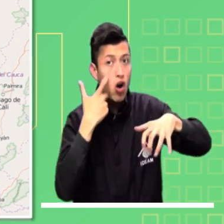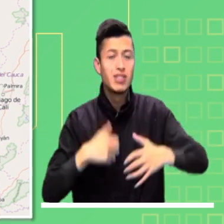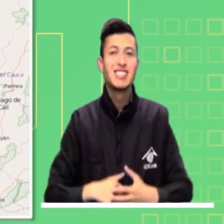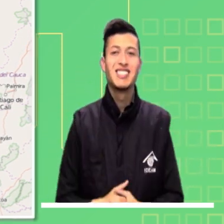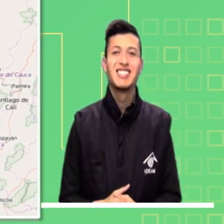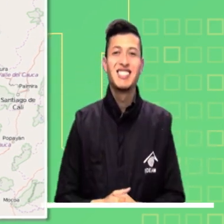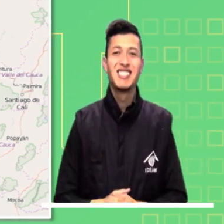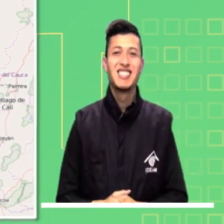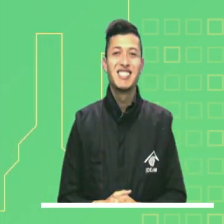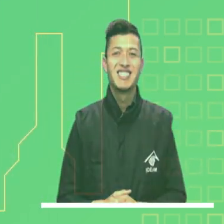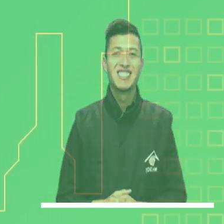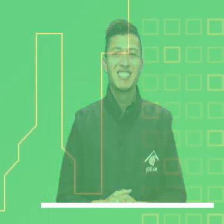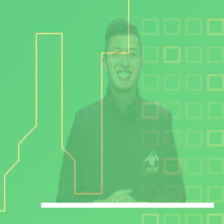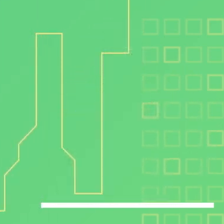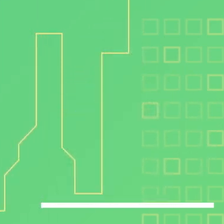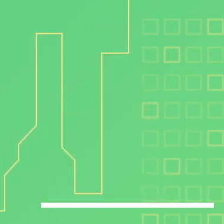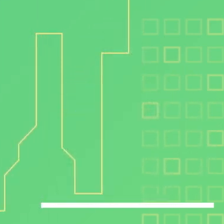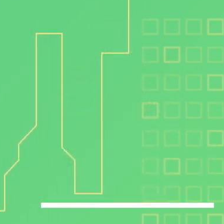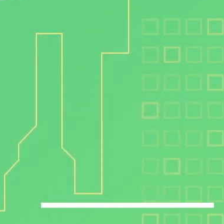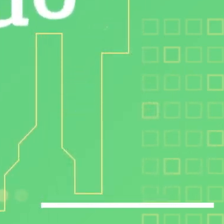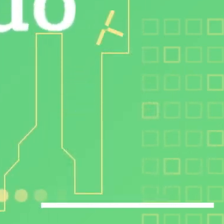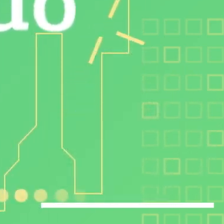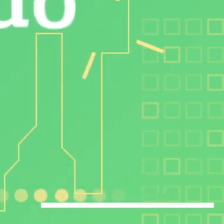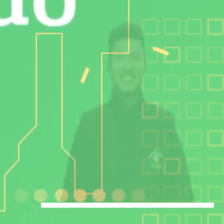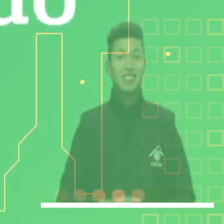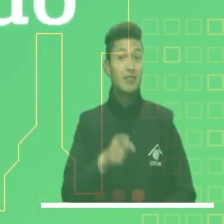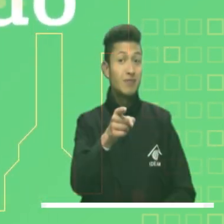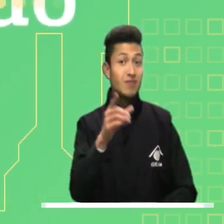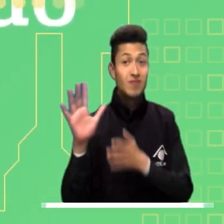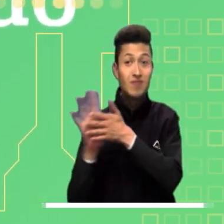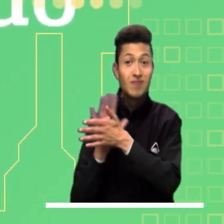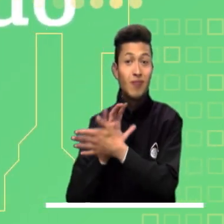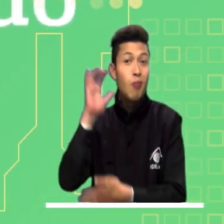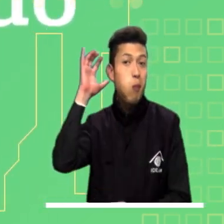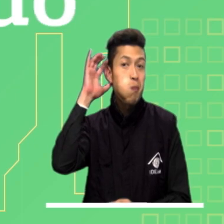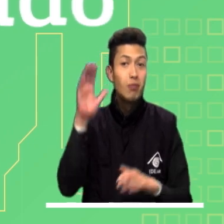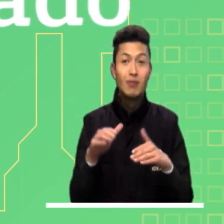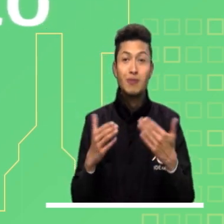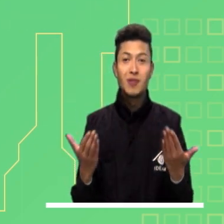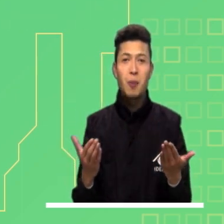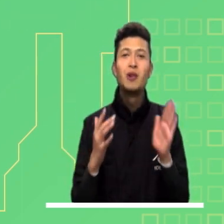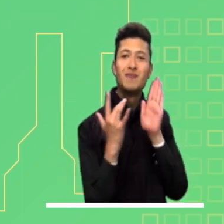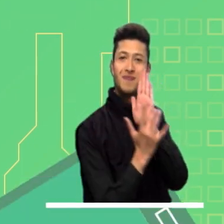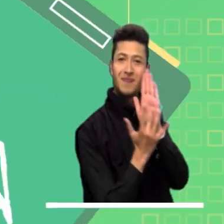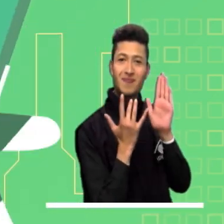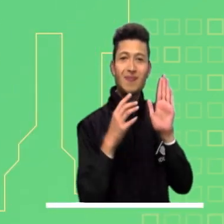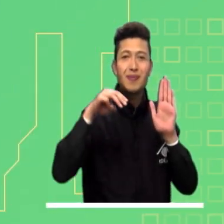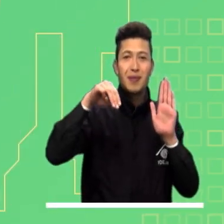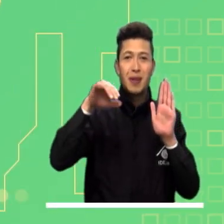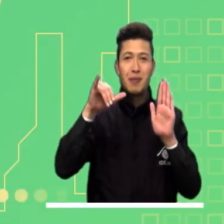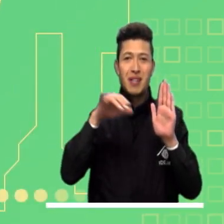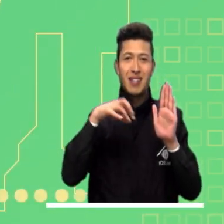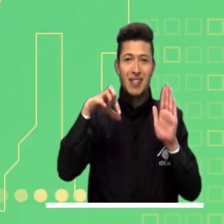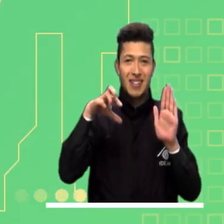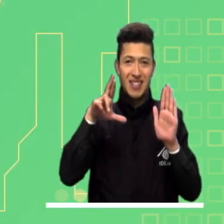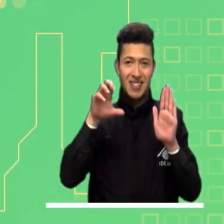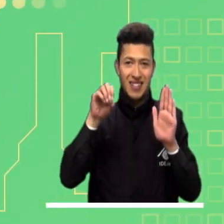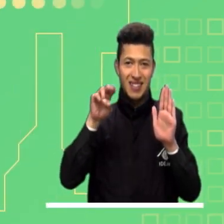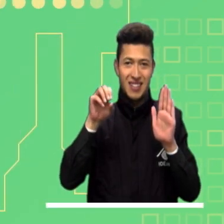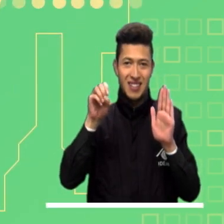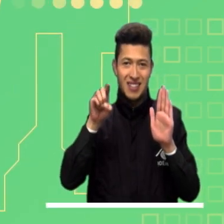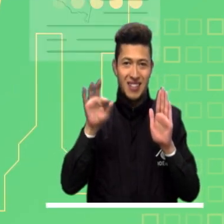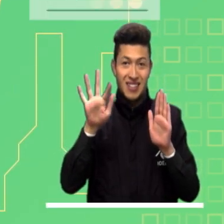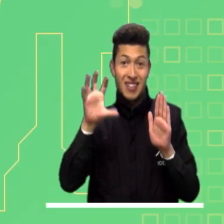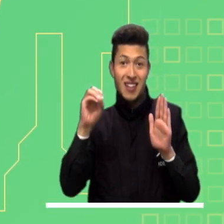lluvioso en el Océano Pacífico colombiano. Manténgase bien informado y en tiempo real. A través de nuestra aplicación Mi